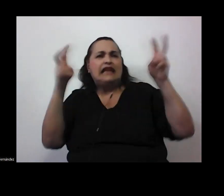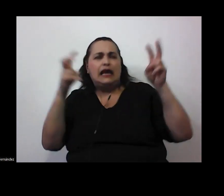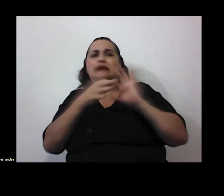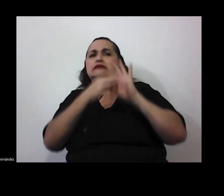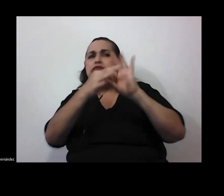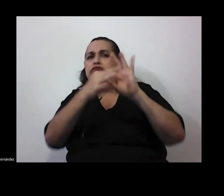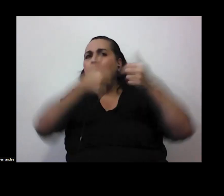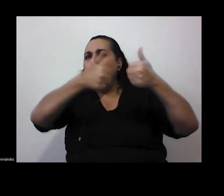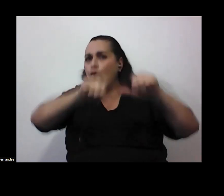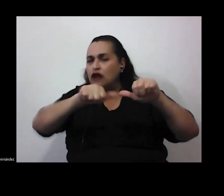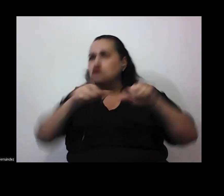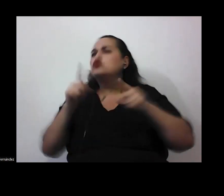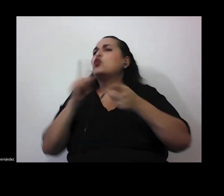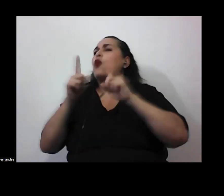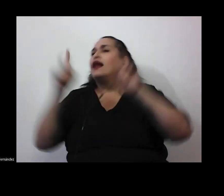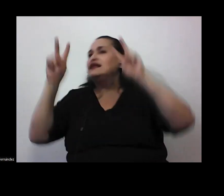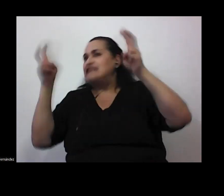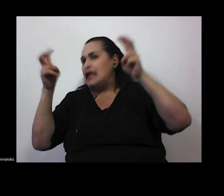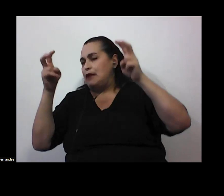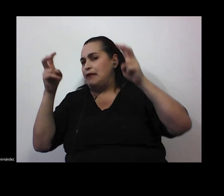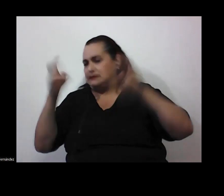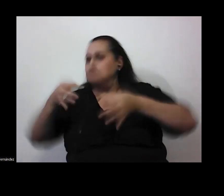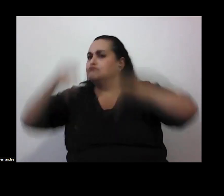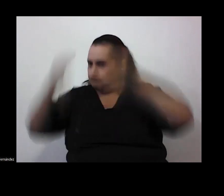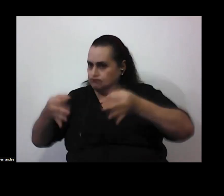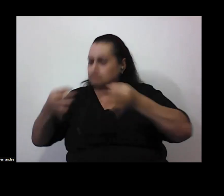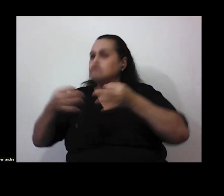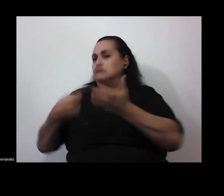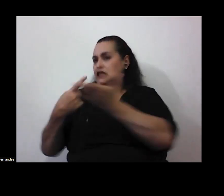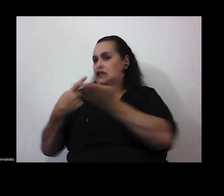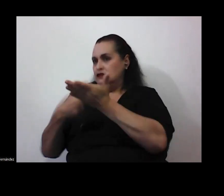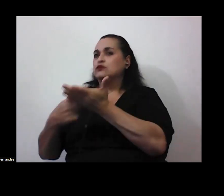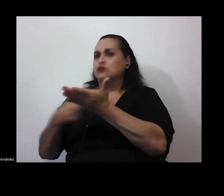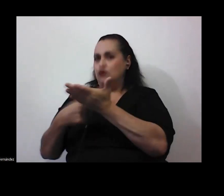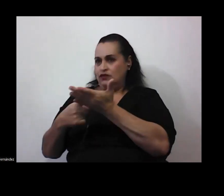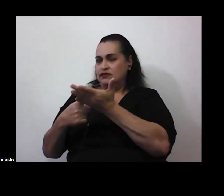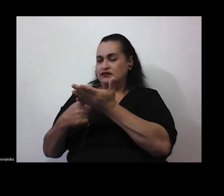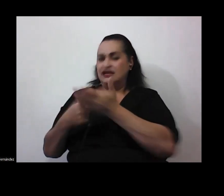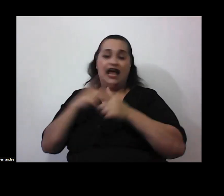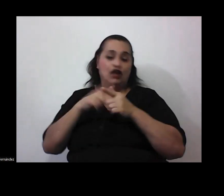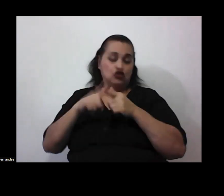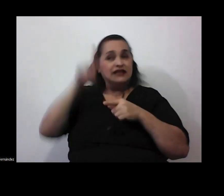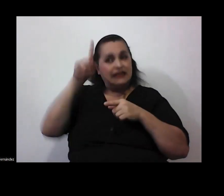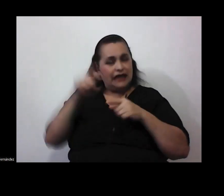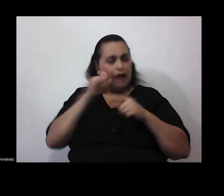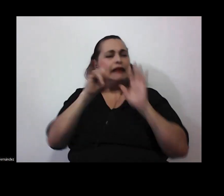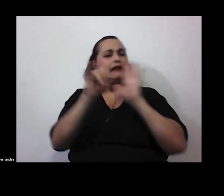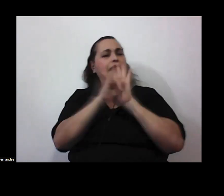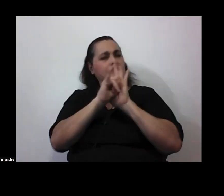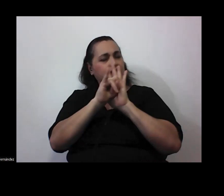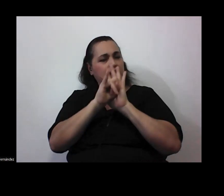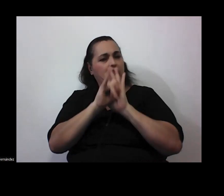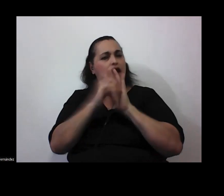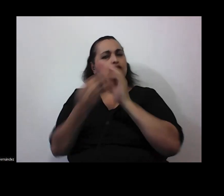y sobre qué temas hay auténticos debates entonces tenemos que identificar las fuentes confiables de